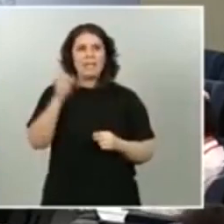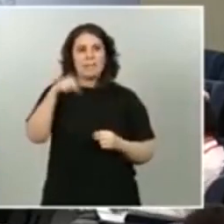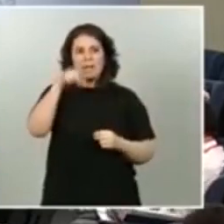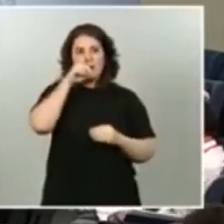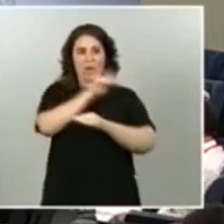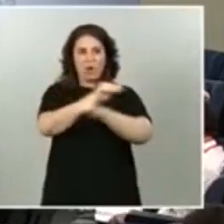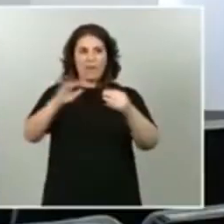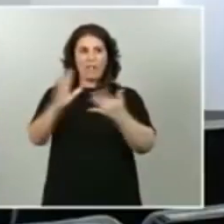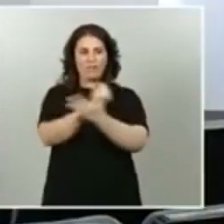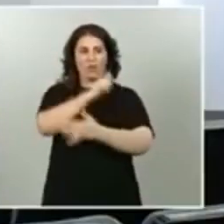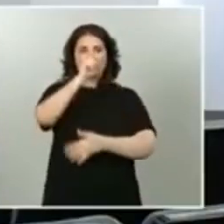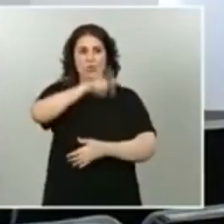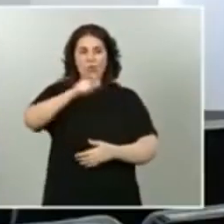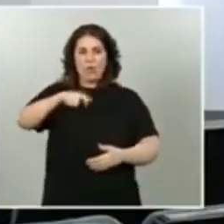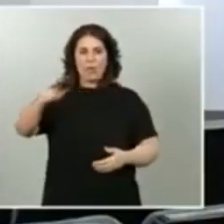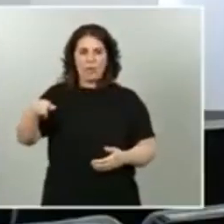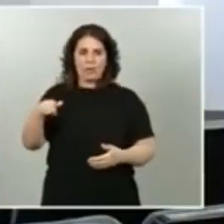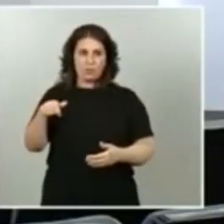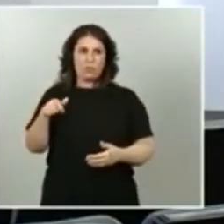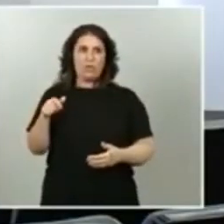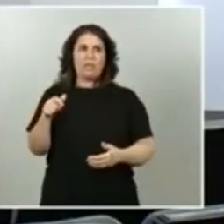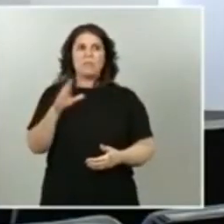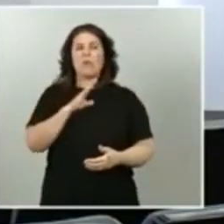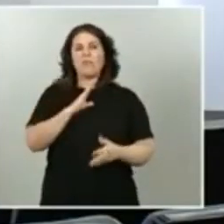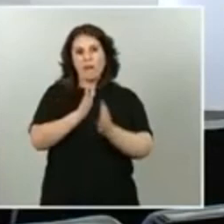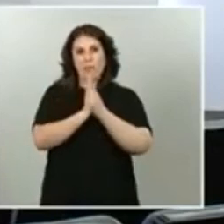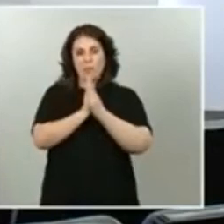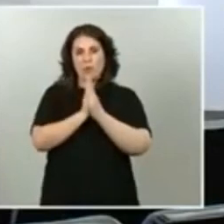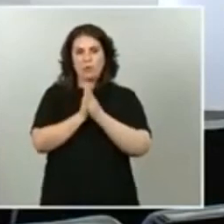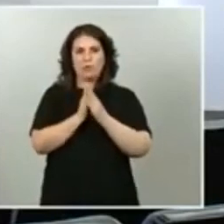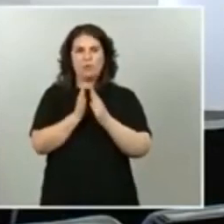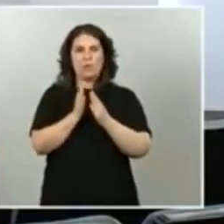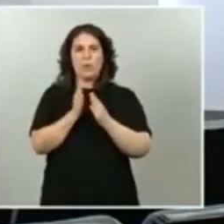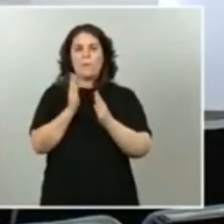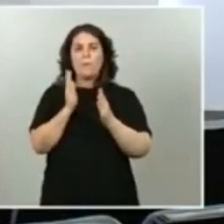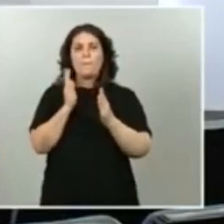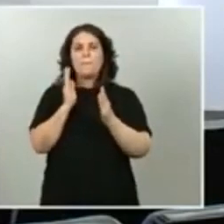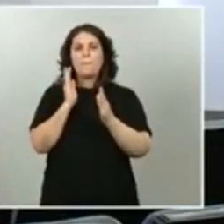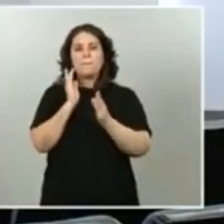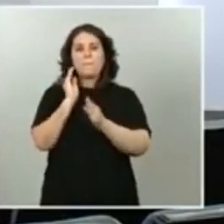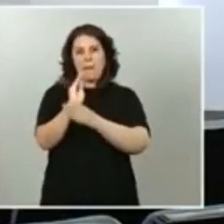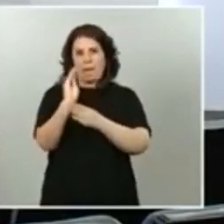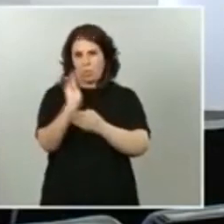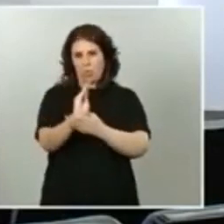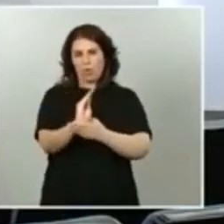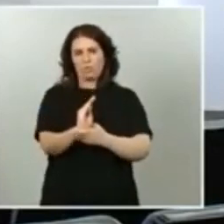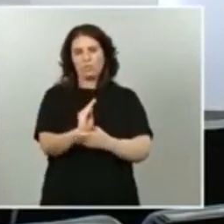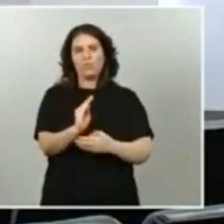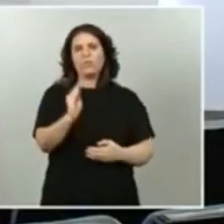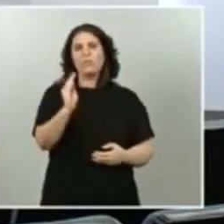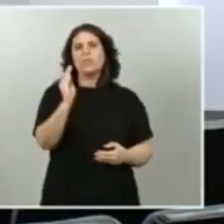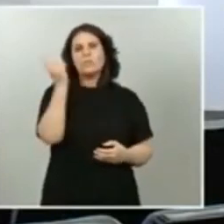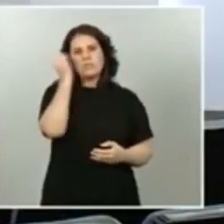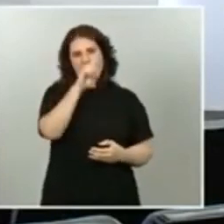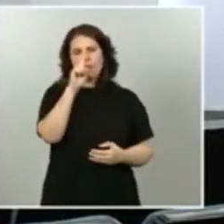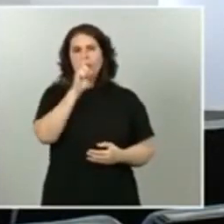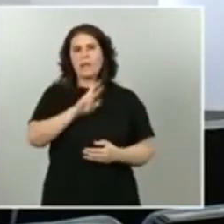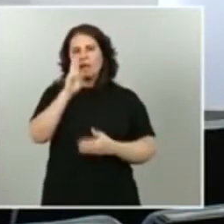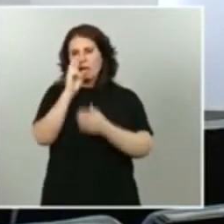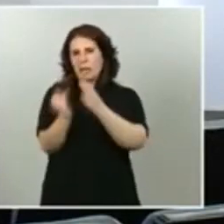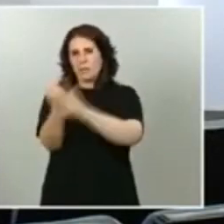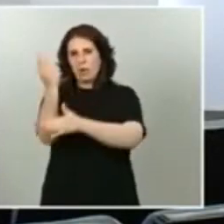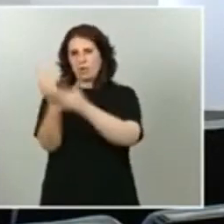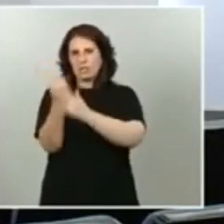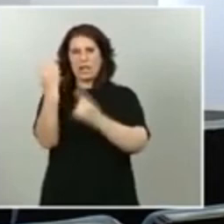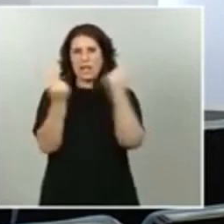viene siendo de rigor que por favor extremen las precauciones conocen que se están produciendo algunos rebrotes en algunas partes de